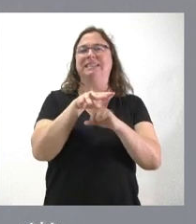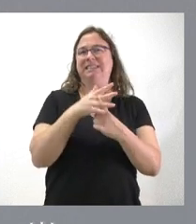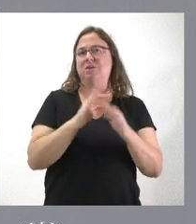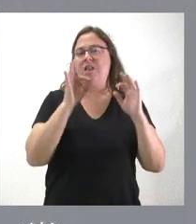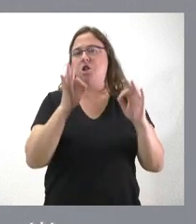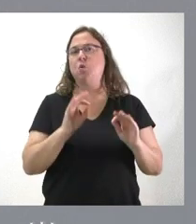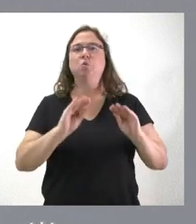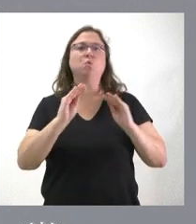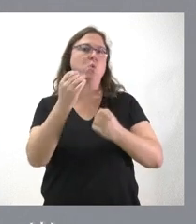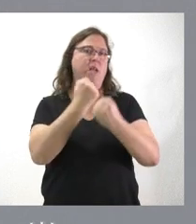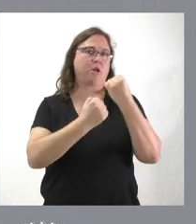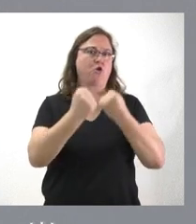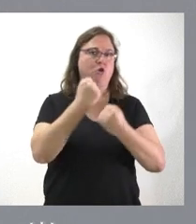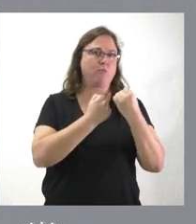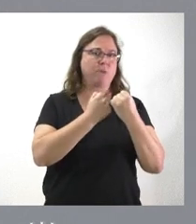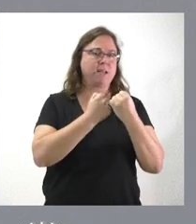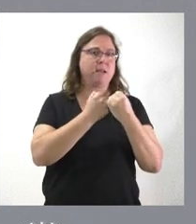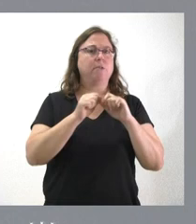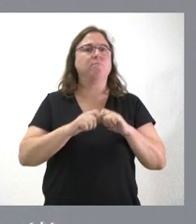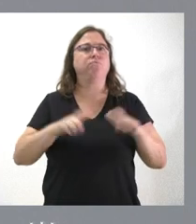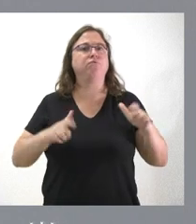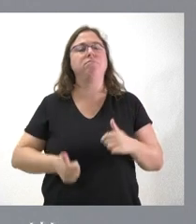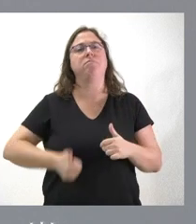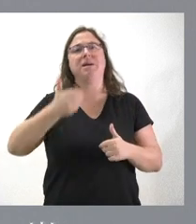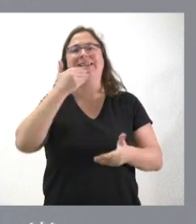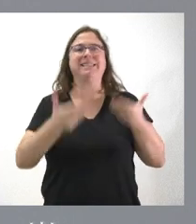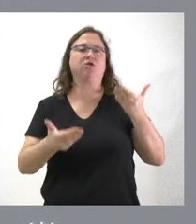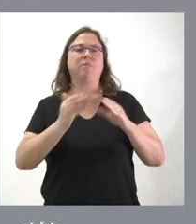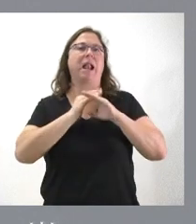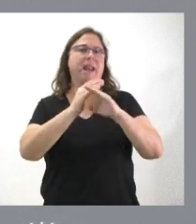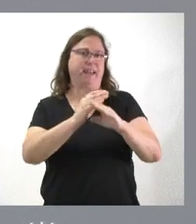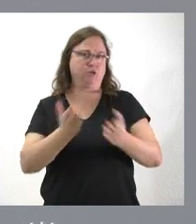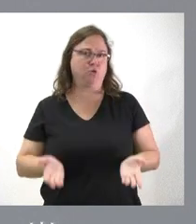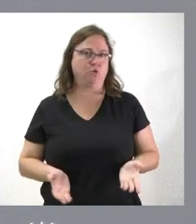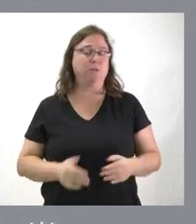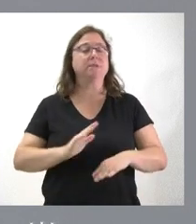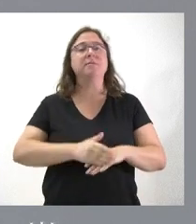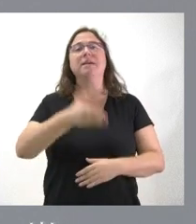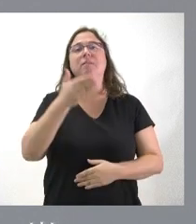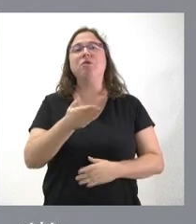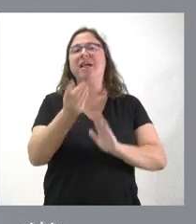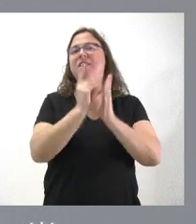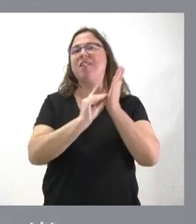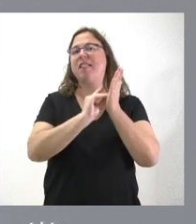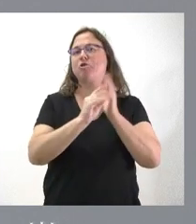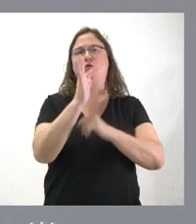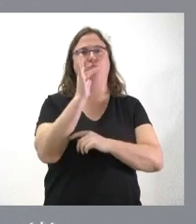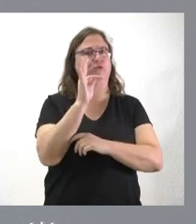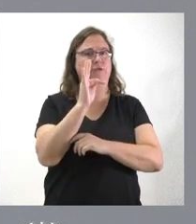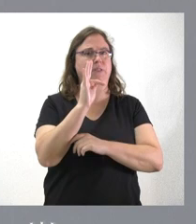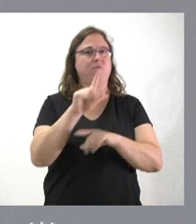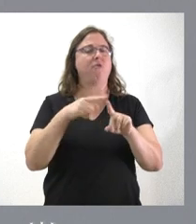su situación económica con mayor crecimiento que la media nacional y, por tanto, sus principales variables son más positivas que el contexto